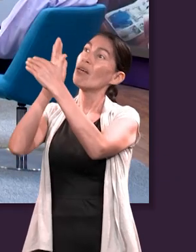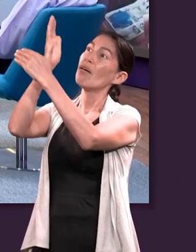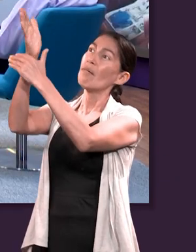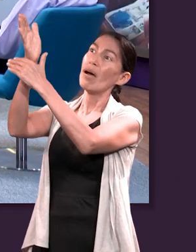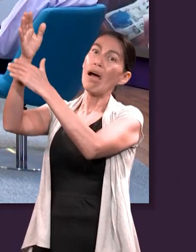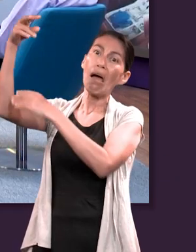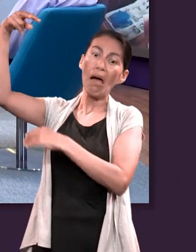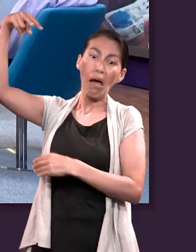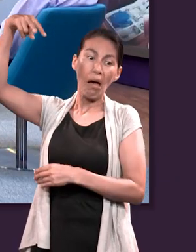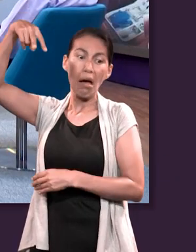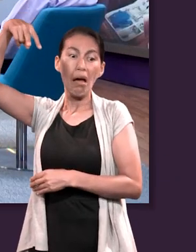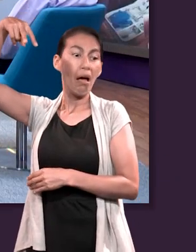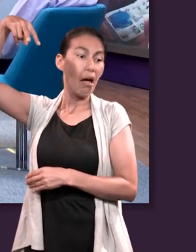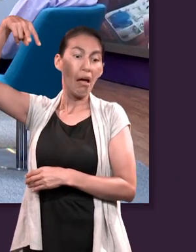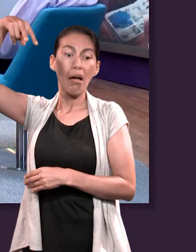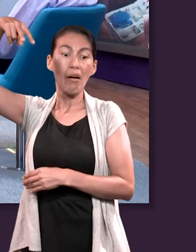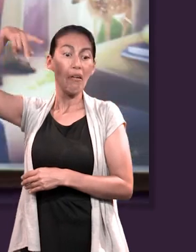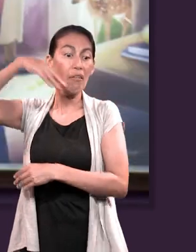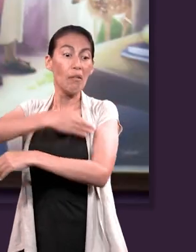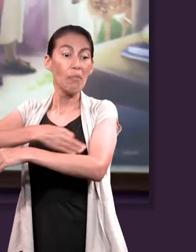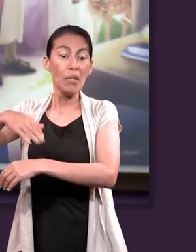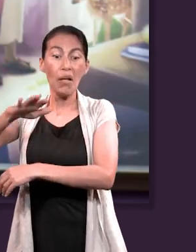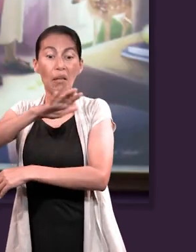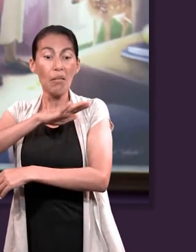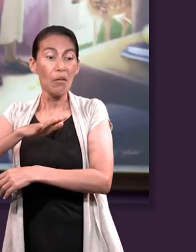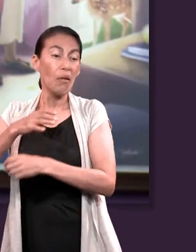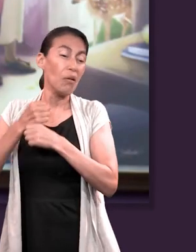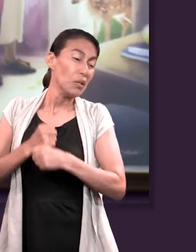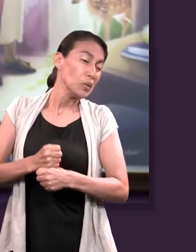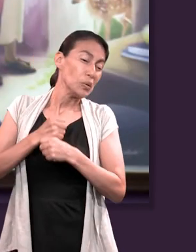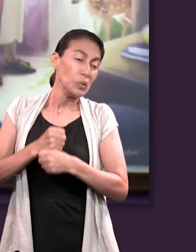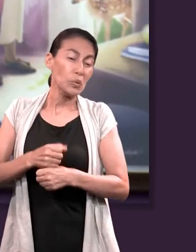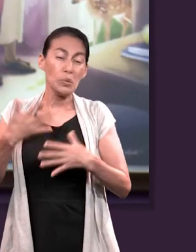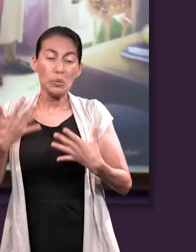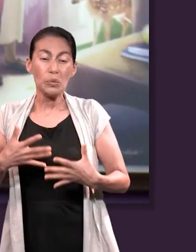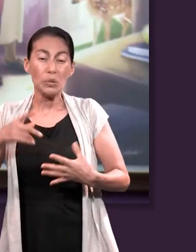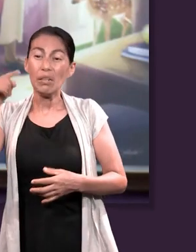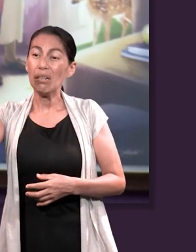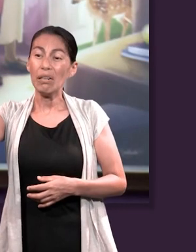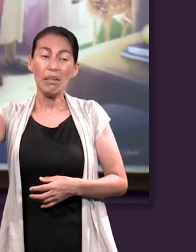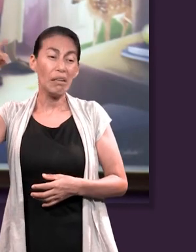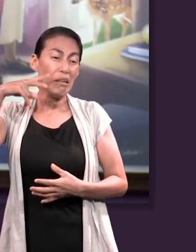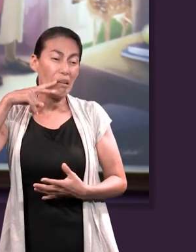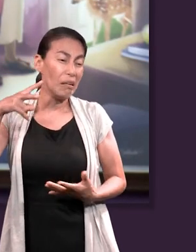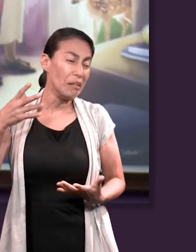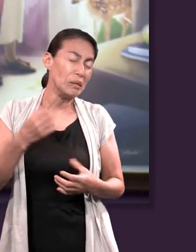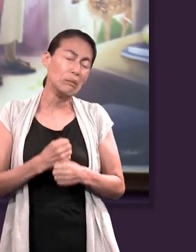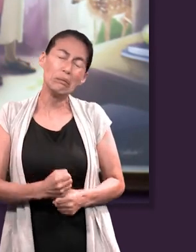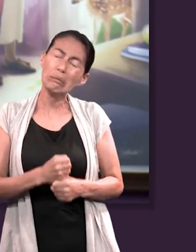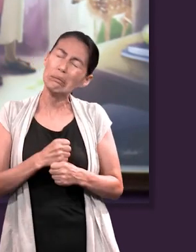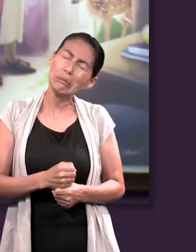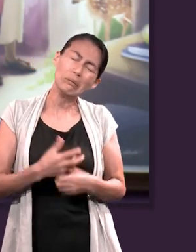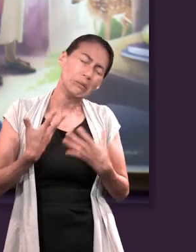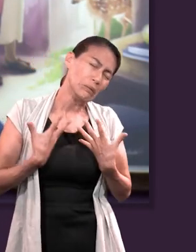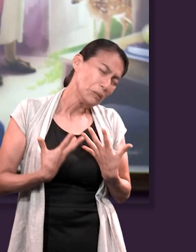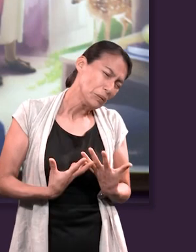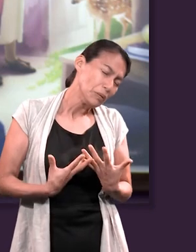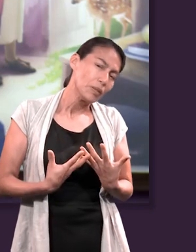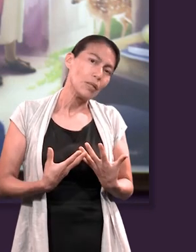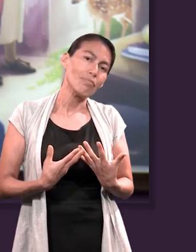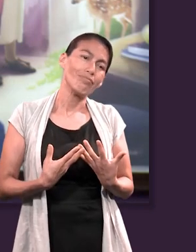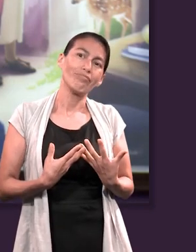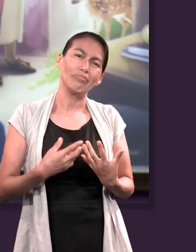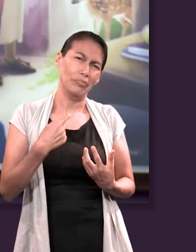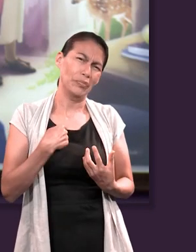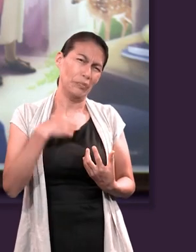y se va al cielo, qué triste es para esa persona ver desde arriba cómo su familia aquí sufre con